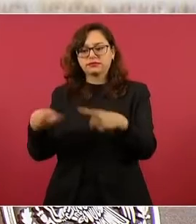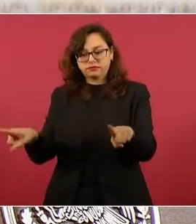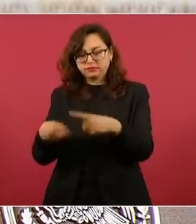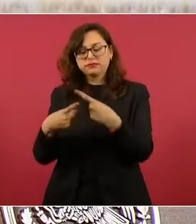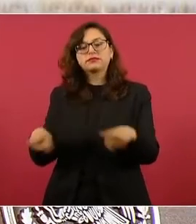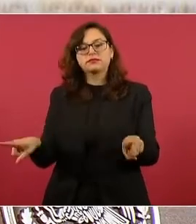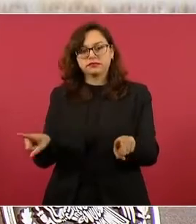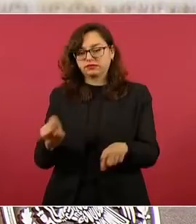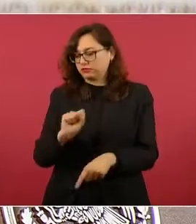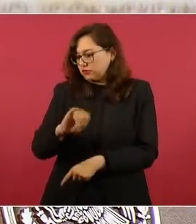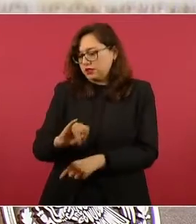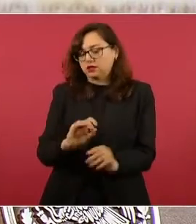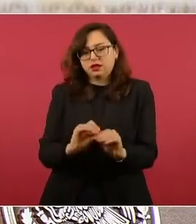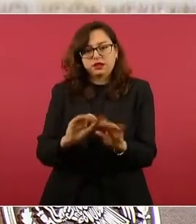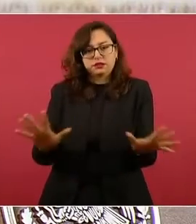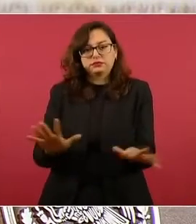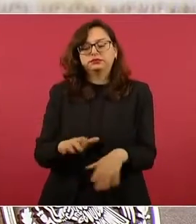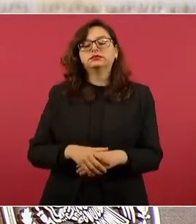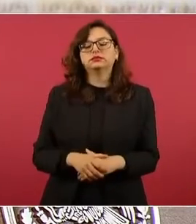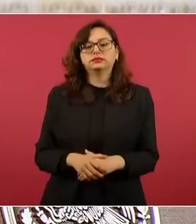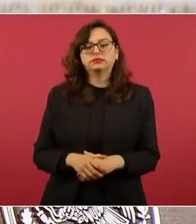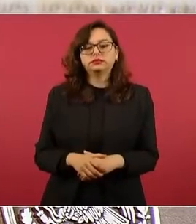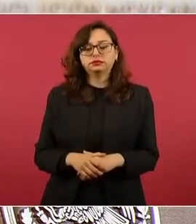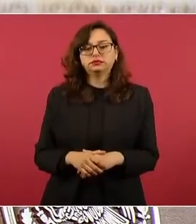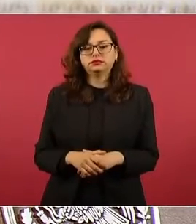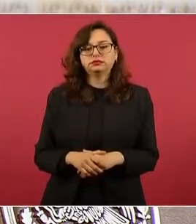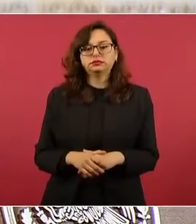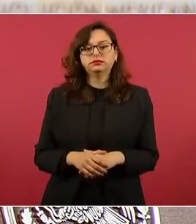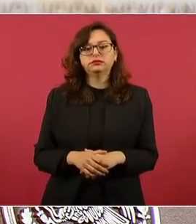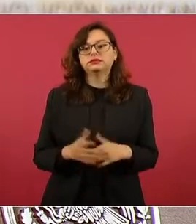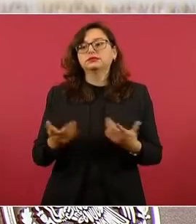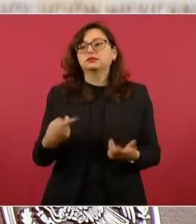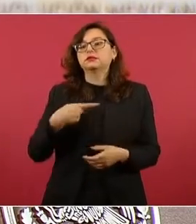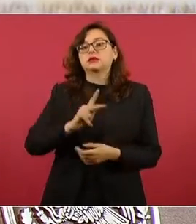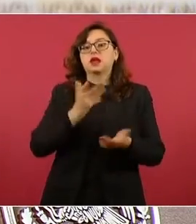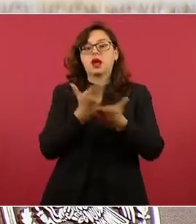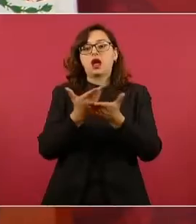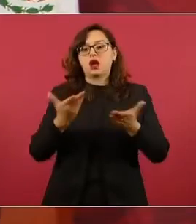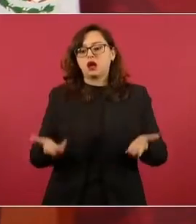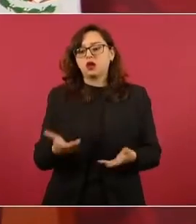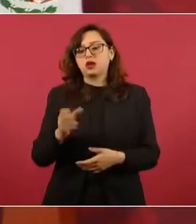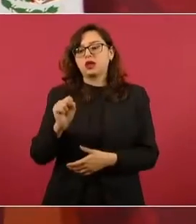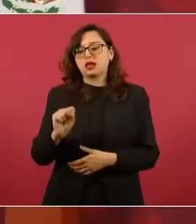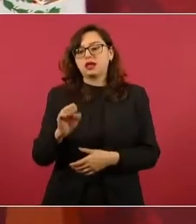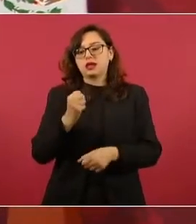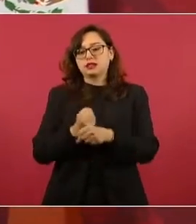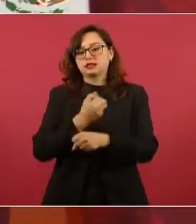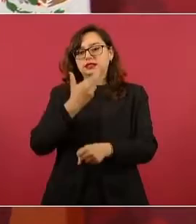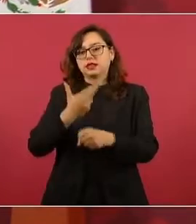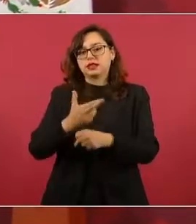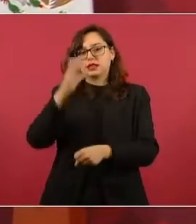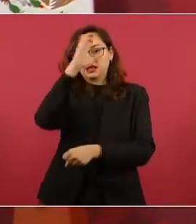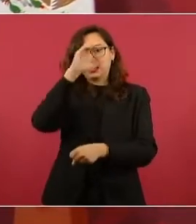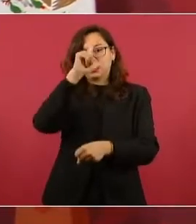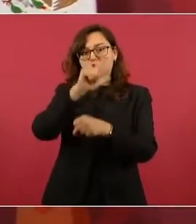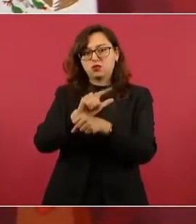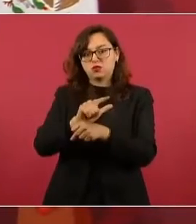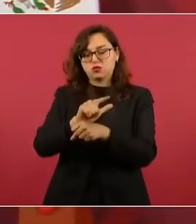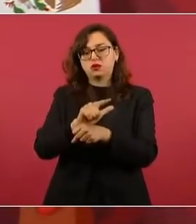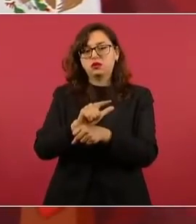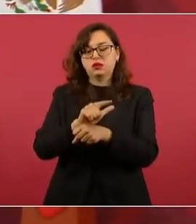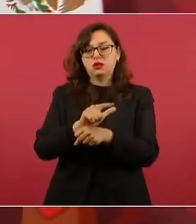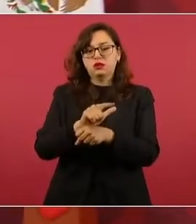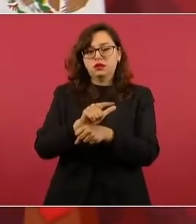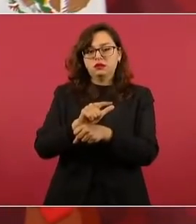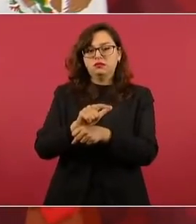con la música, nada más que depende de la Secretaría de Cultura. A lo